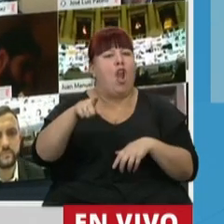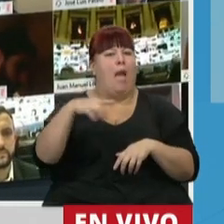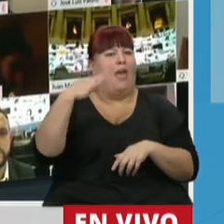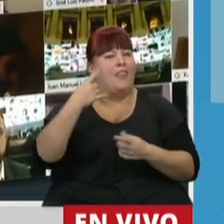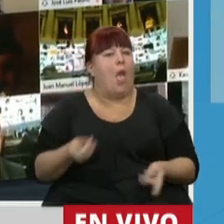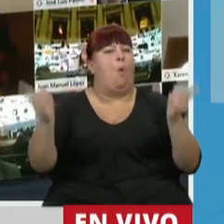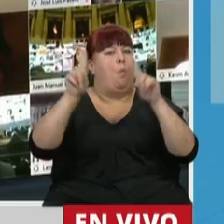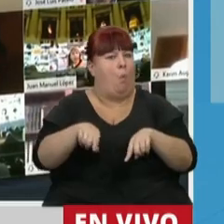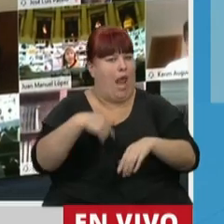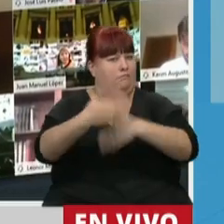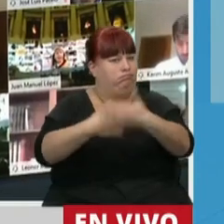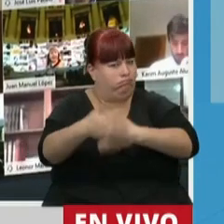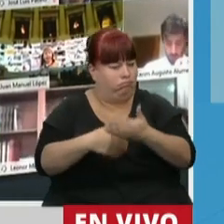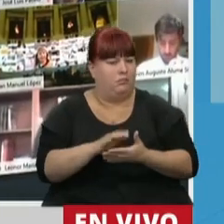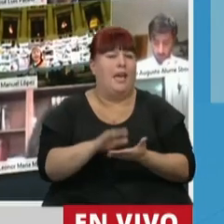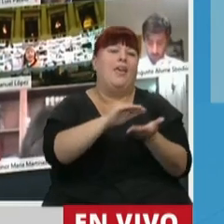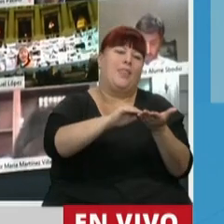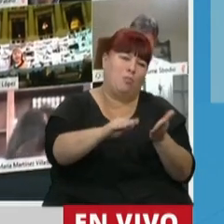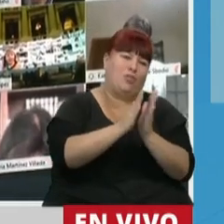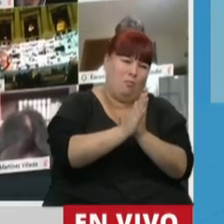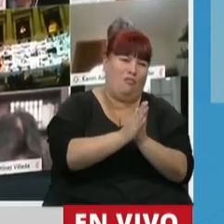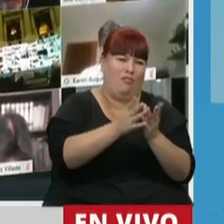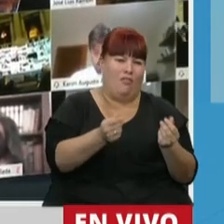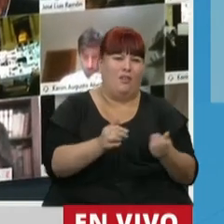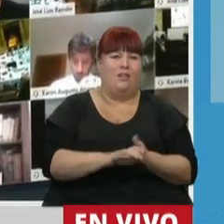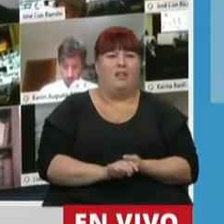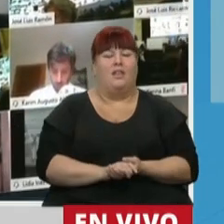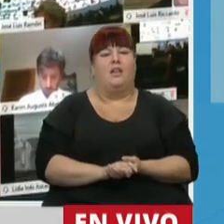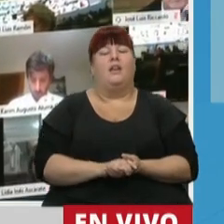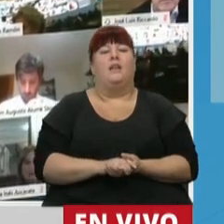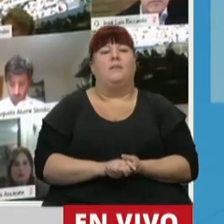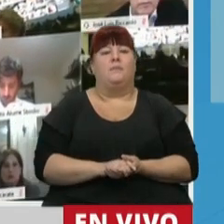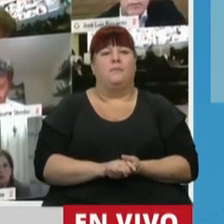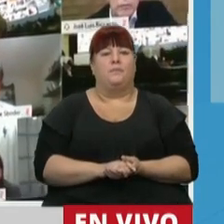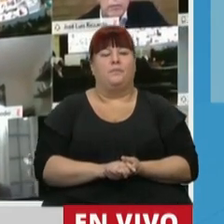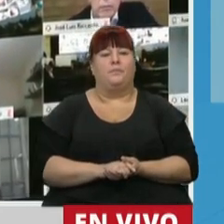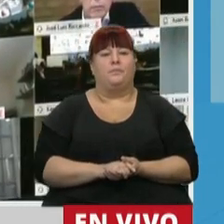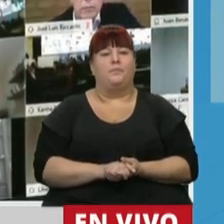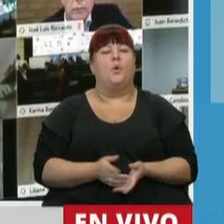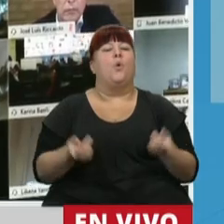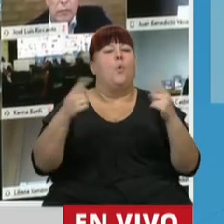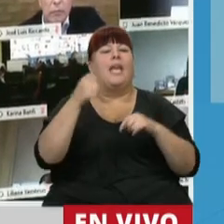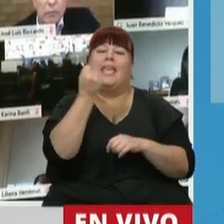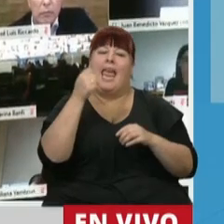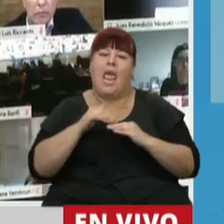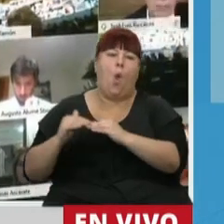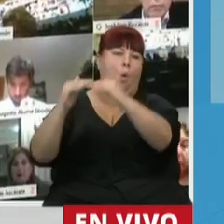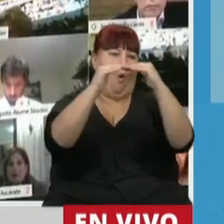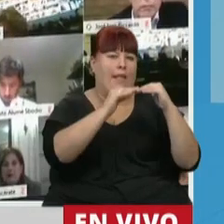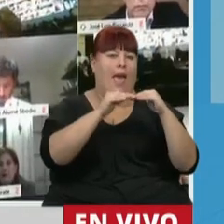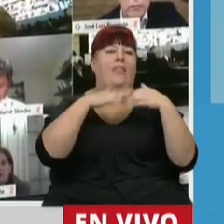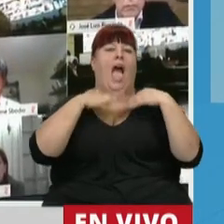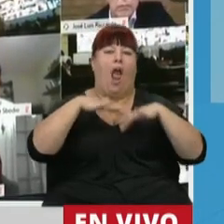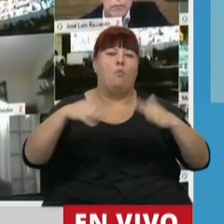deben reactivarse y al... Diputado, le pido si puede ir redondeando. A dar igualdad a los